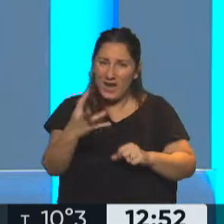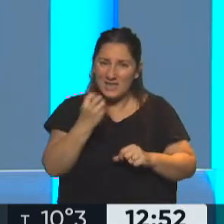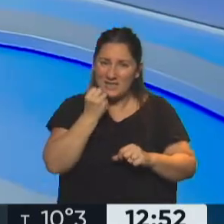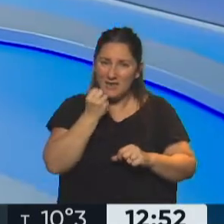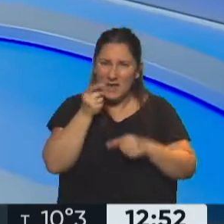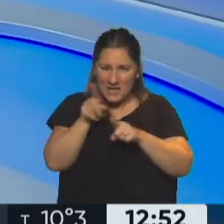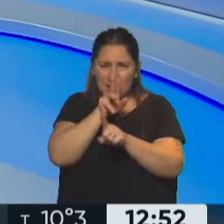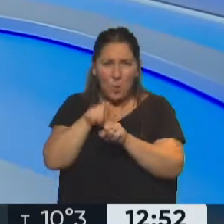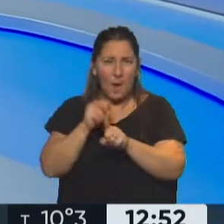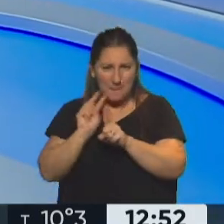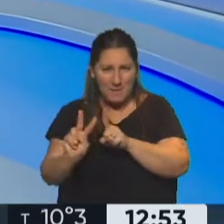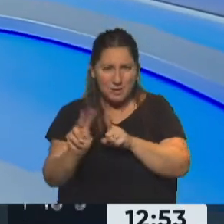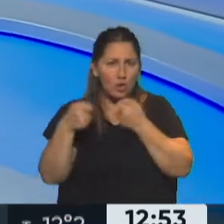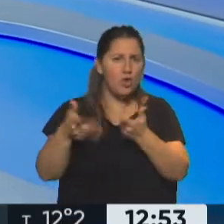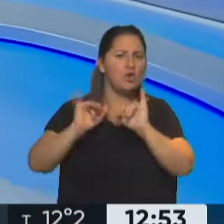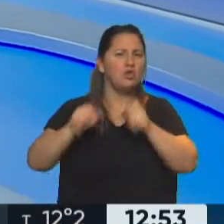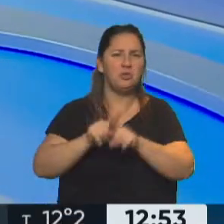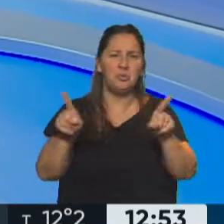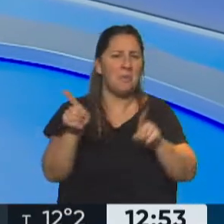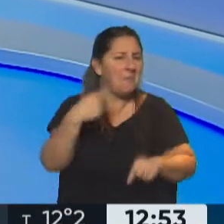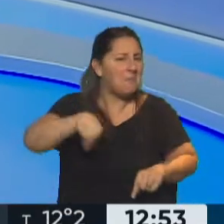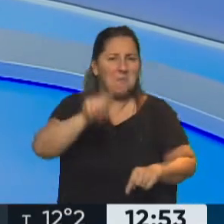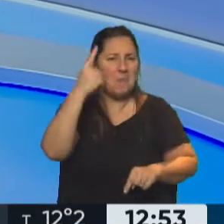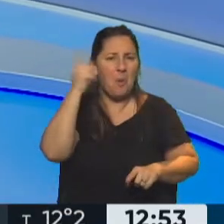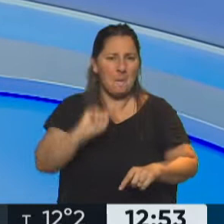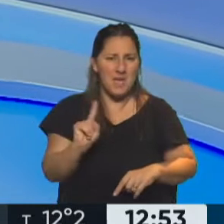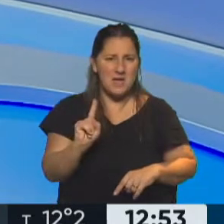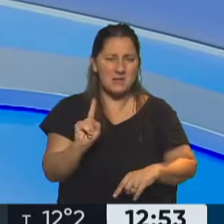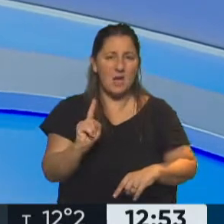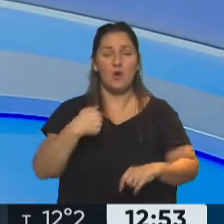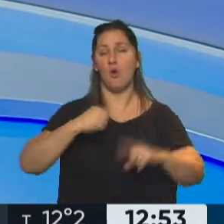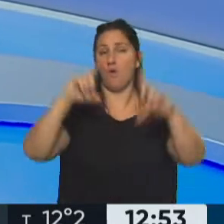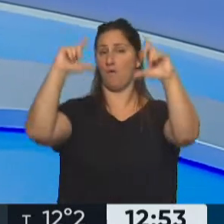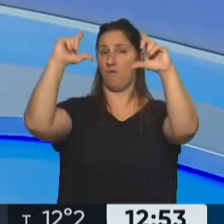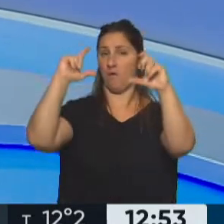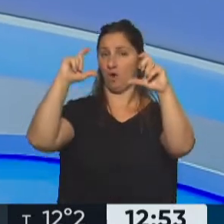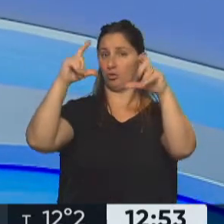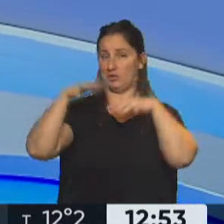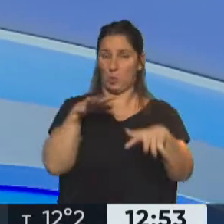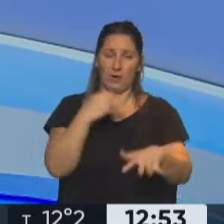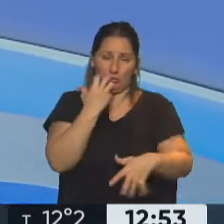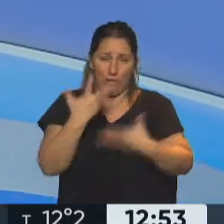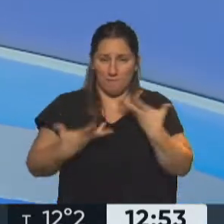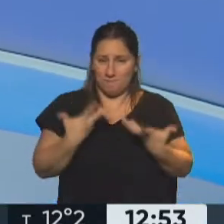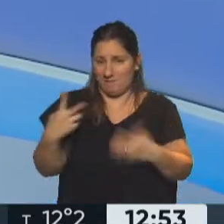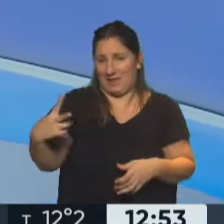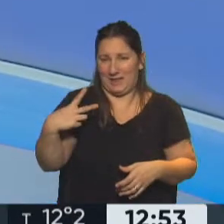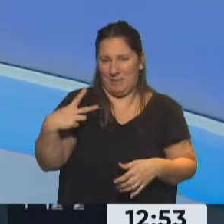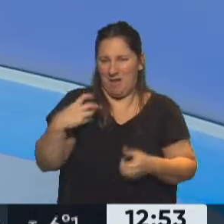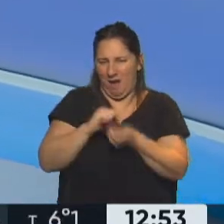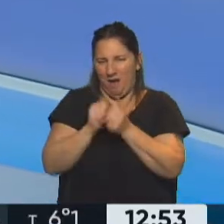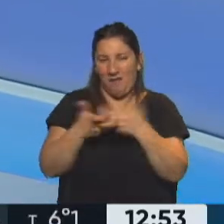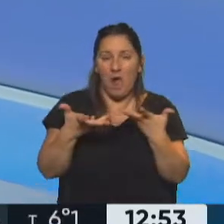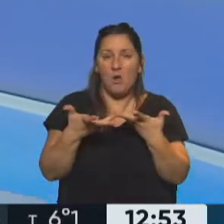consentimiento para que se difundiera. Pareciera ser que el solo hecho de que vos te saques una foto en una situación erótica, en la intimidad,